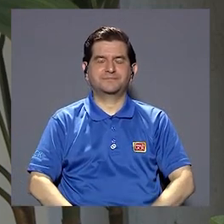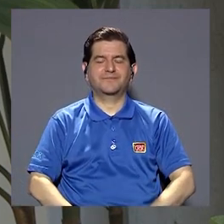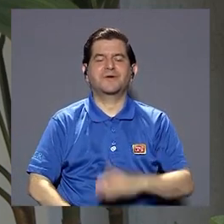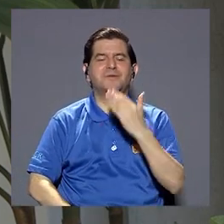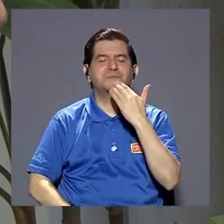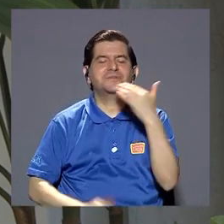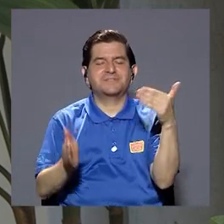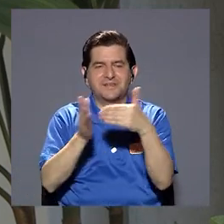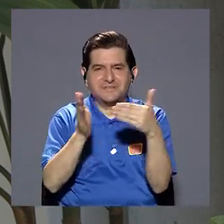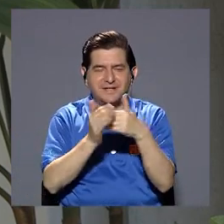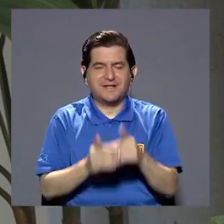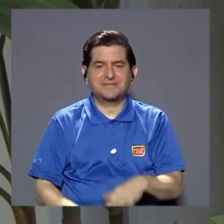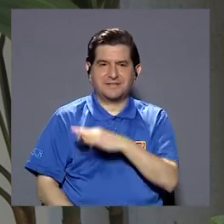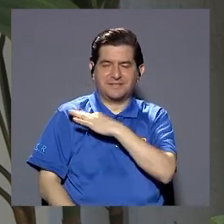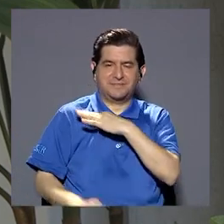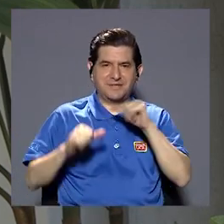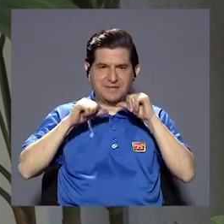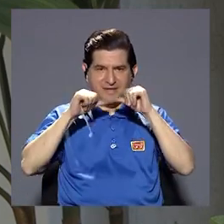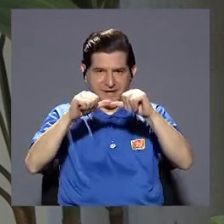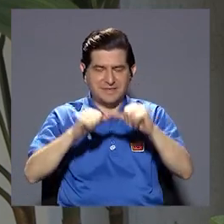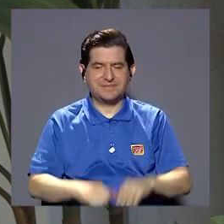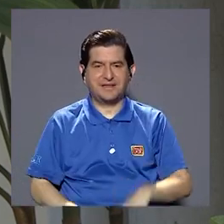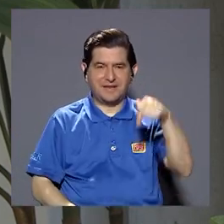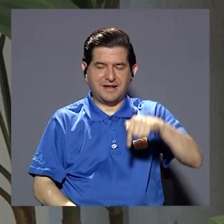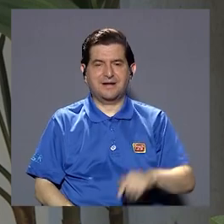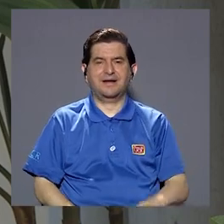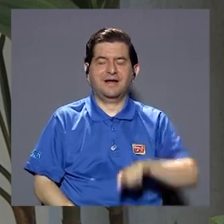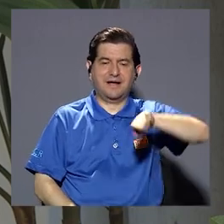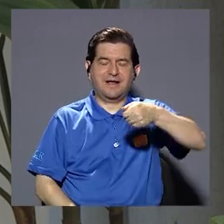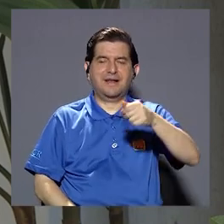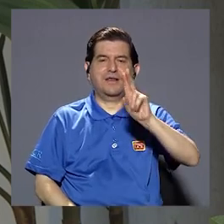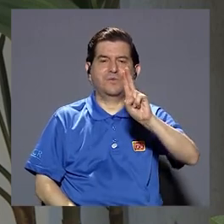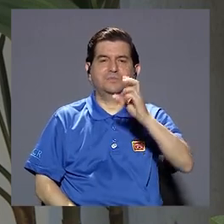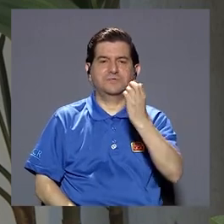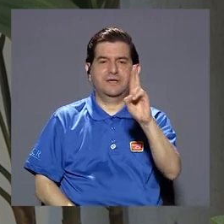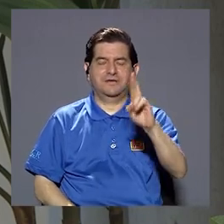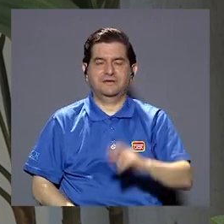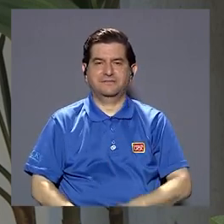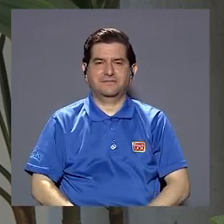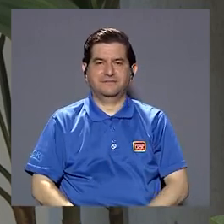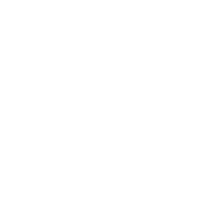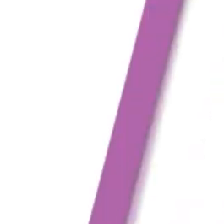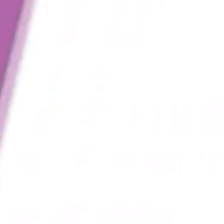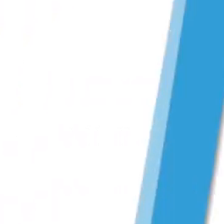.com gracias nuevamente los invitamos a que continúen con más de Canal UCR